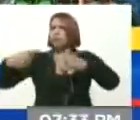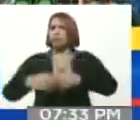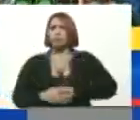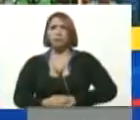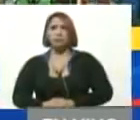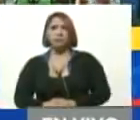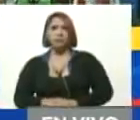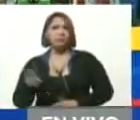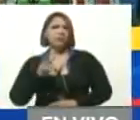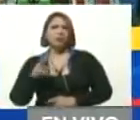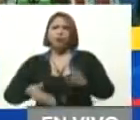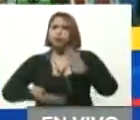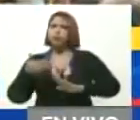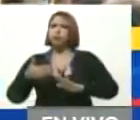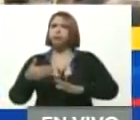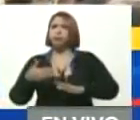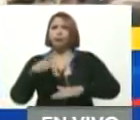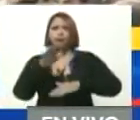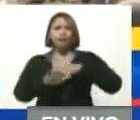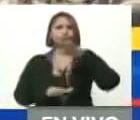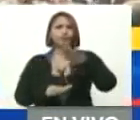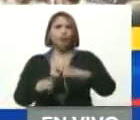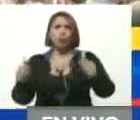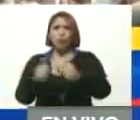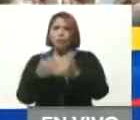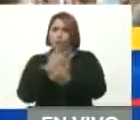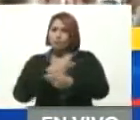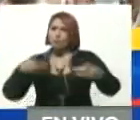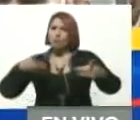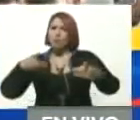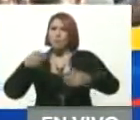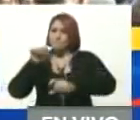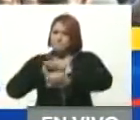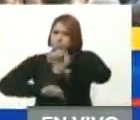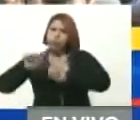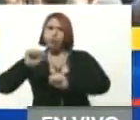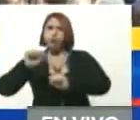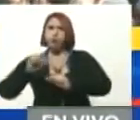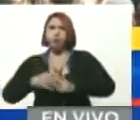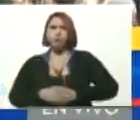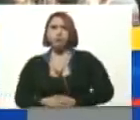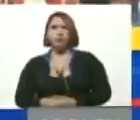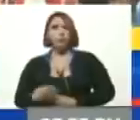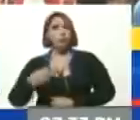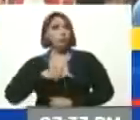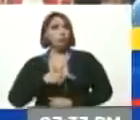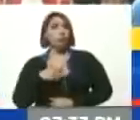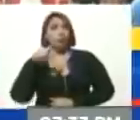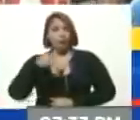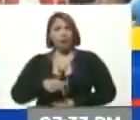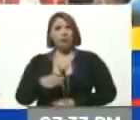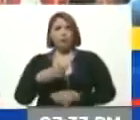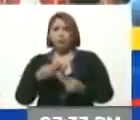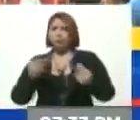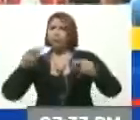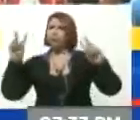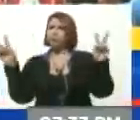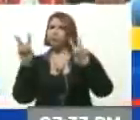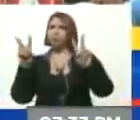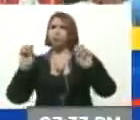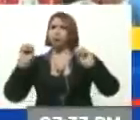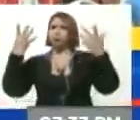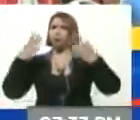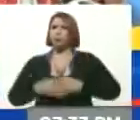va a salir adelante con dignidad, con rebeldía y nosotros de esta saldremos victoriosos.